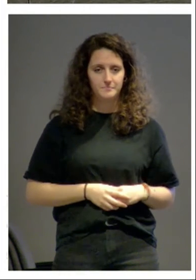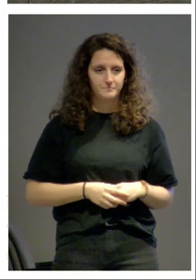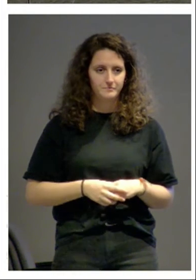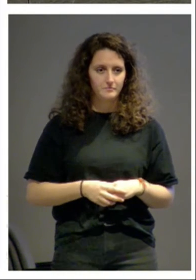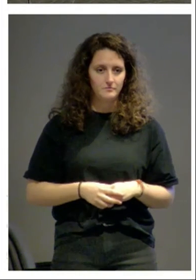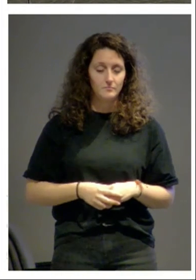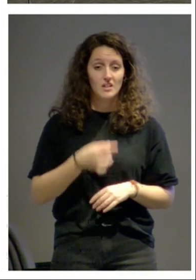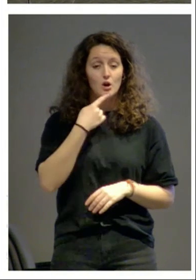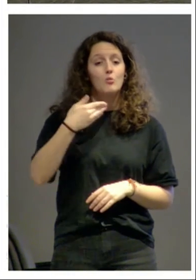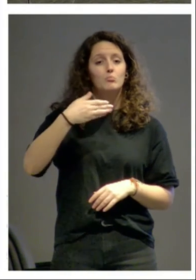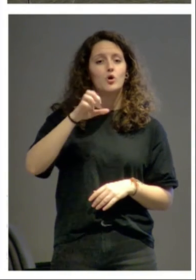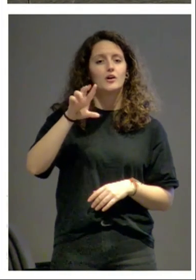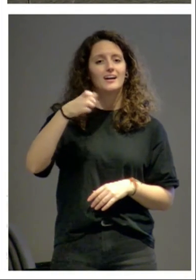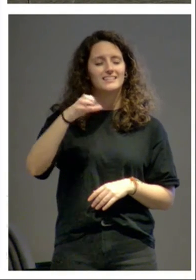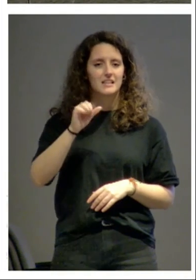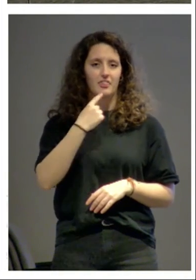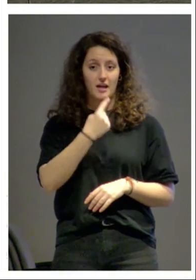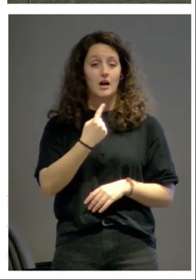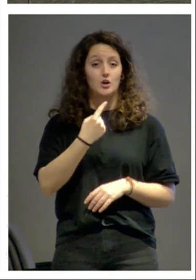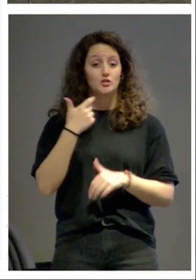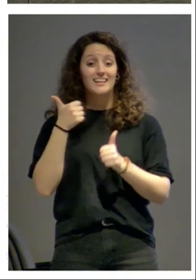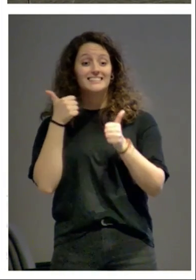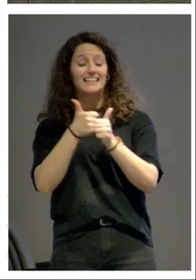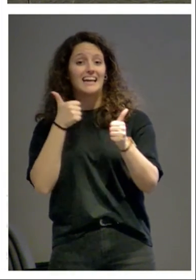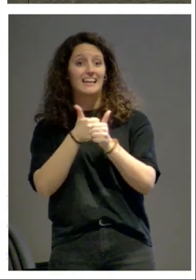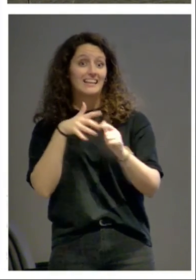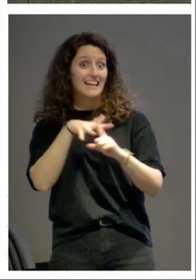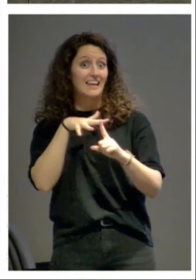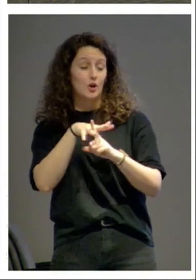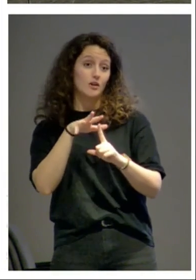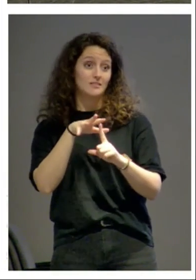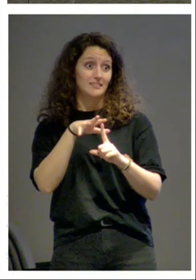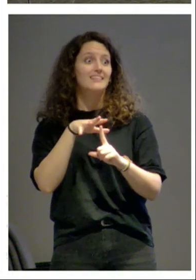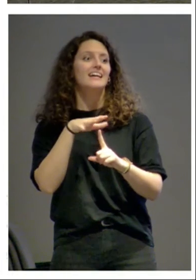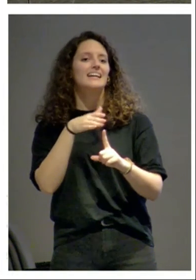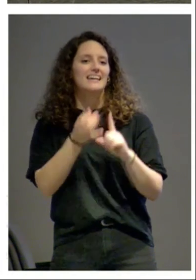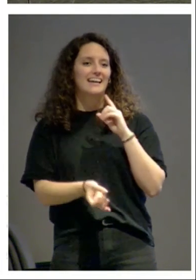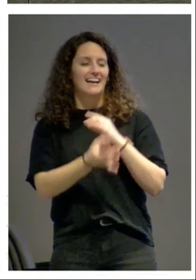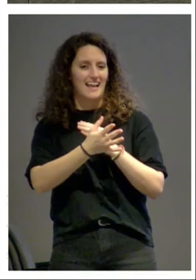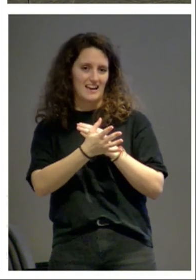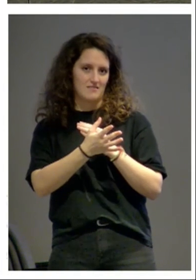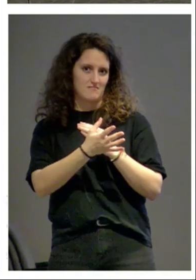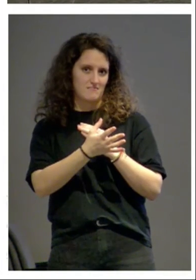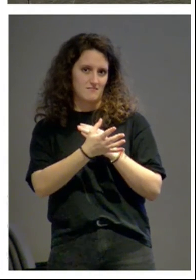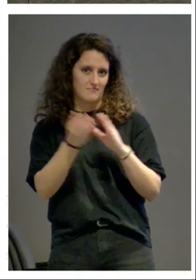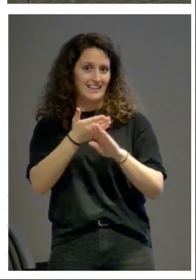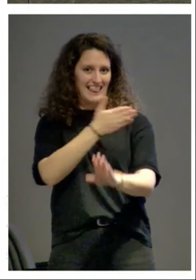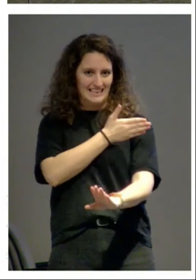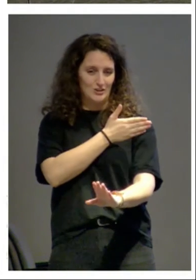decía Borges son los seguidores los que crean a sus antecesores si Shakespeare